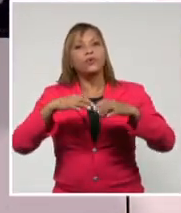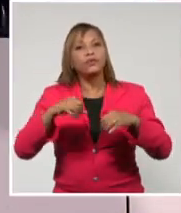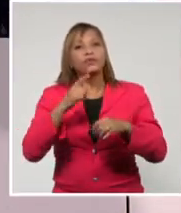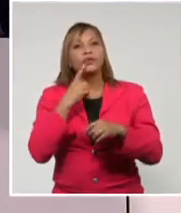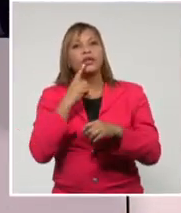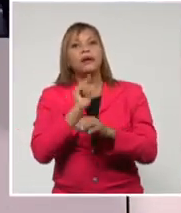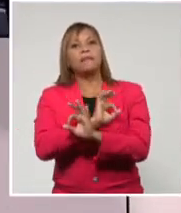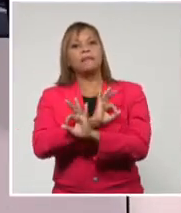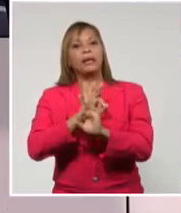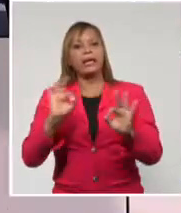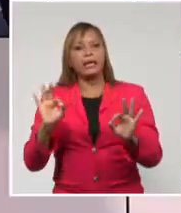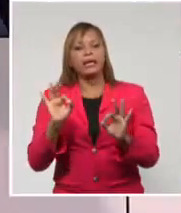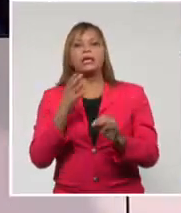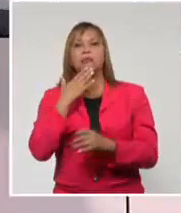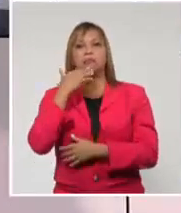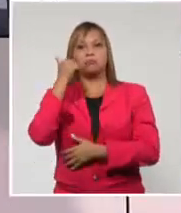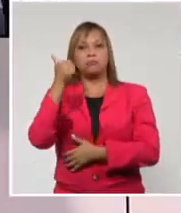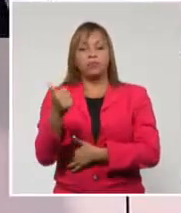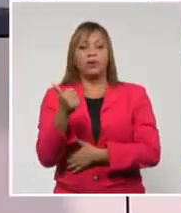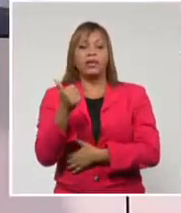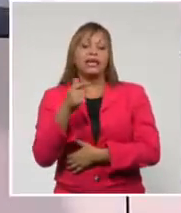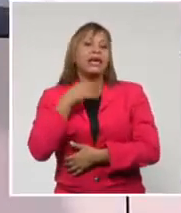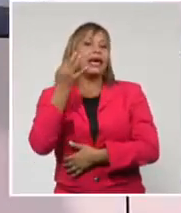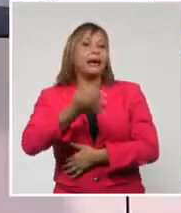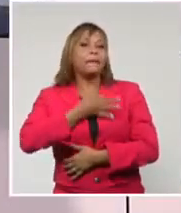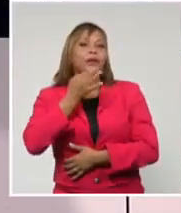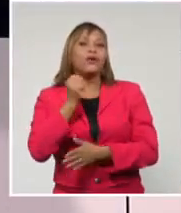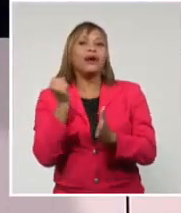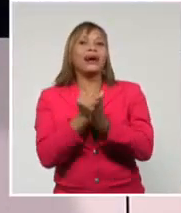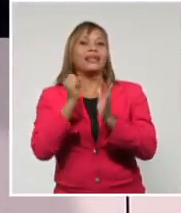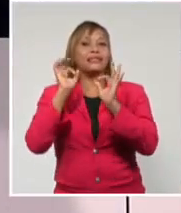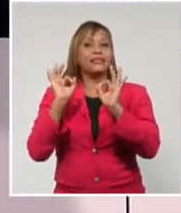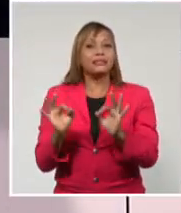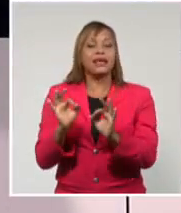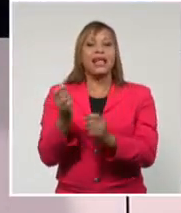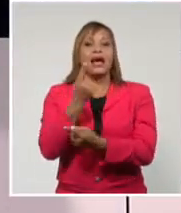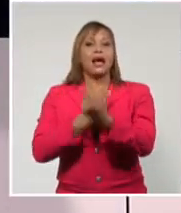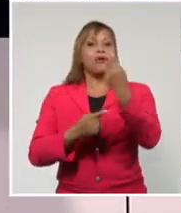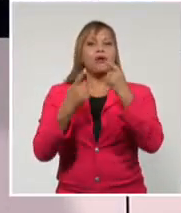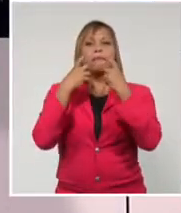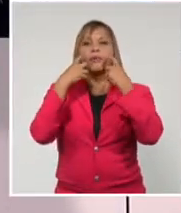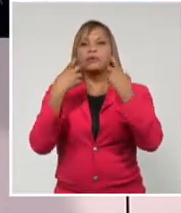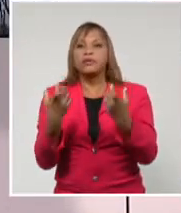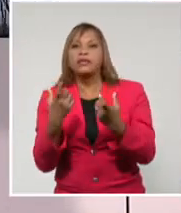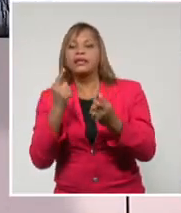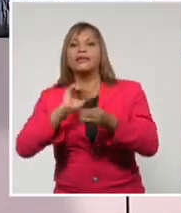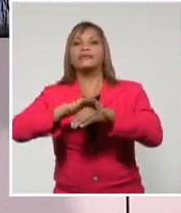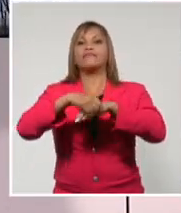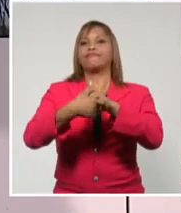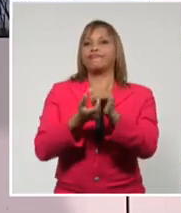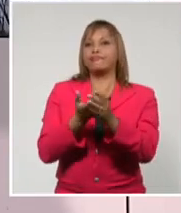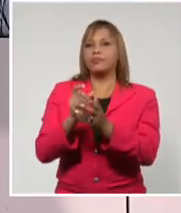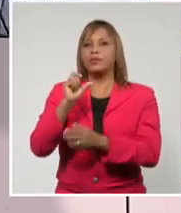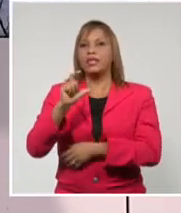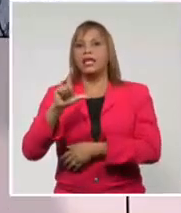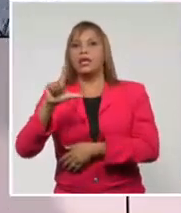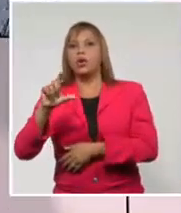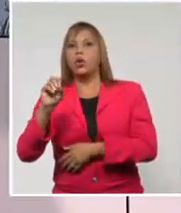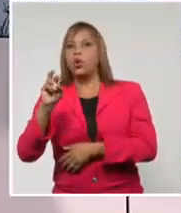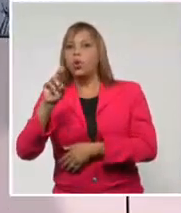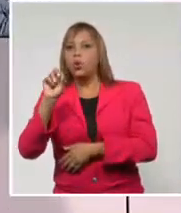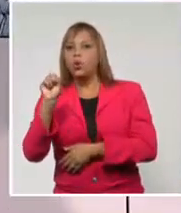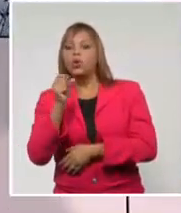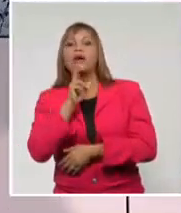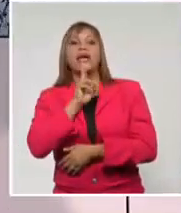tropiezos logísticos. Hablo de garantizar como un recurso indispensable las sustancias desinfectantes y el agua, toda vez que